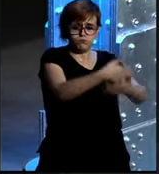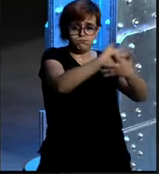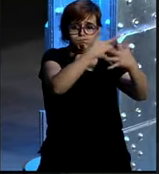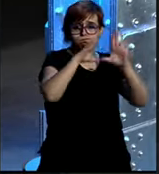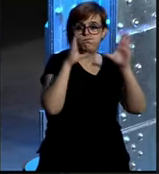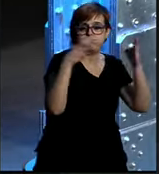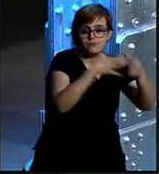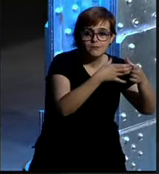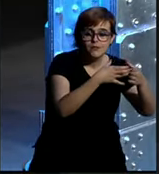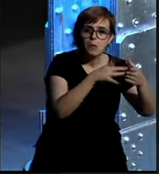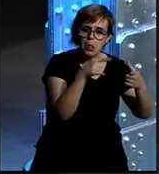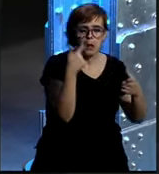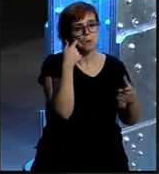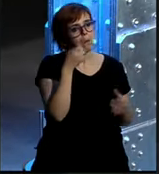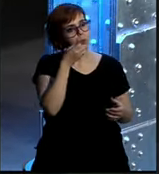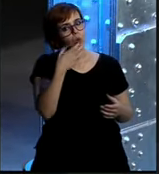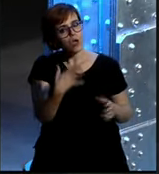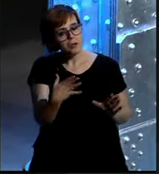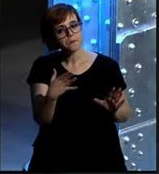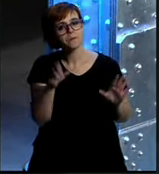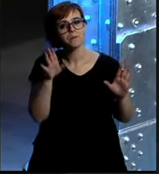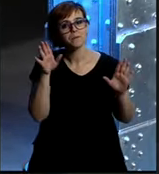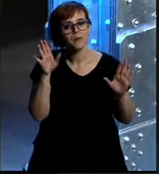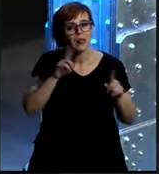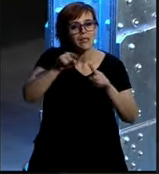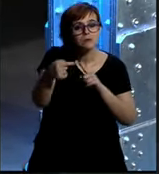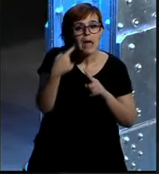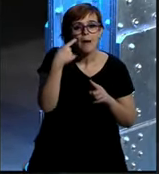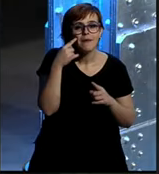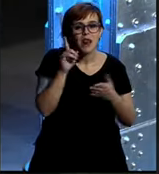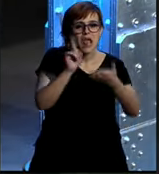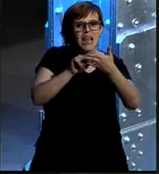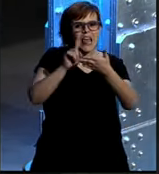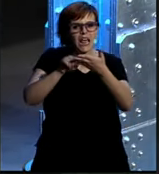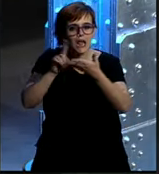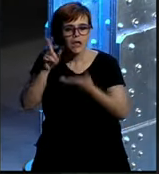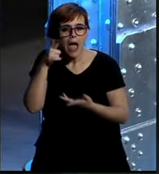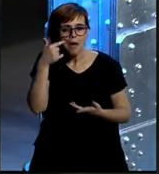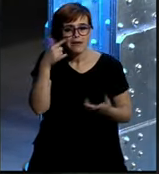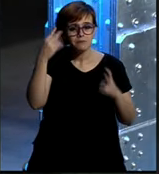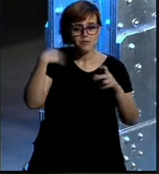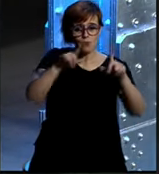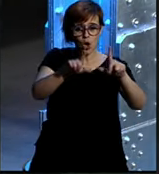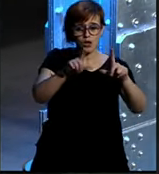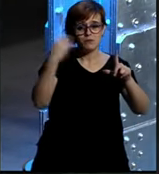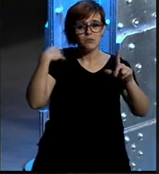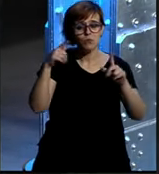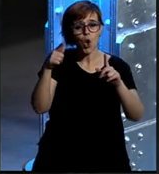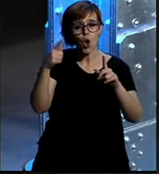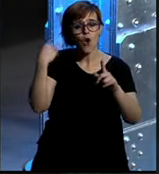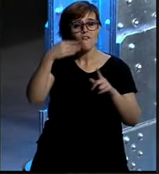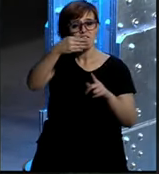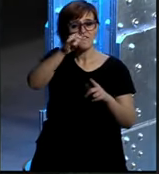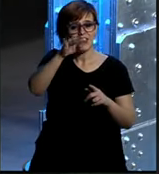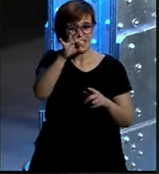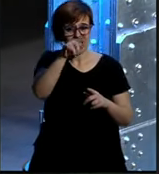y luego pues dije vale pues tienen aquí a ver cuántos clics ha hecho la gente en los Bitly tú ya sabes que pones Bitly la dirección que te